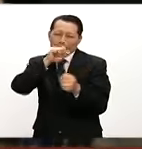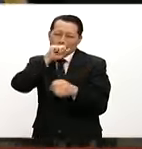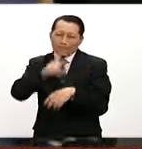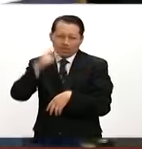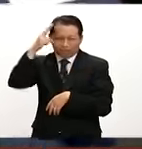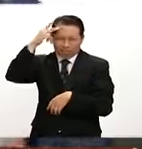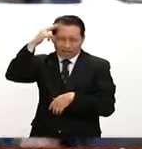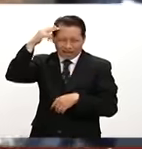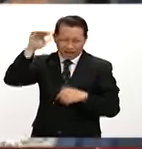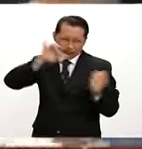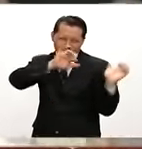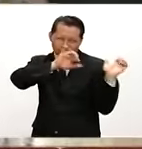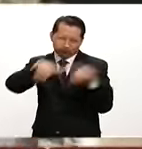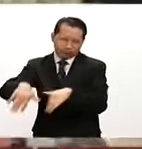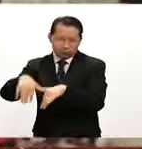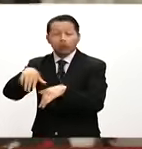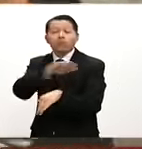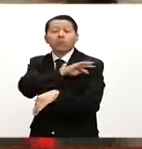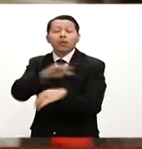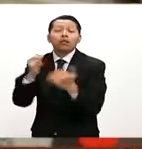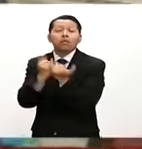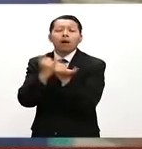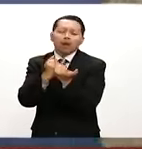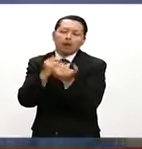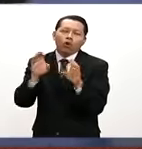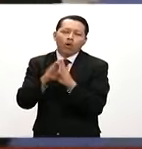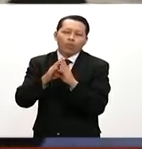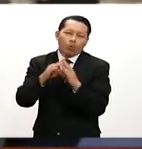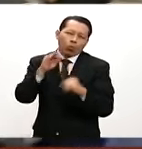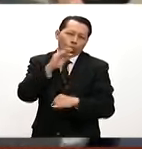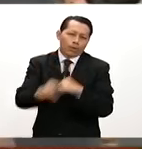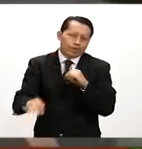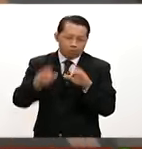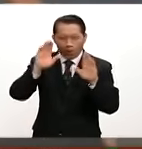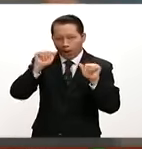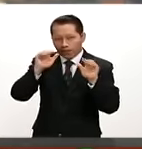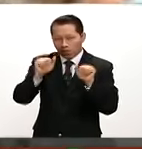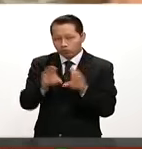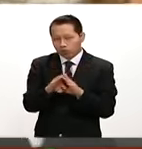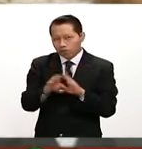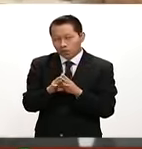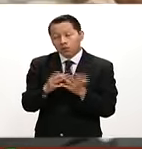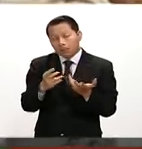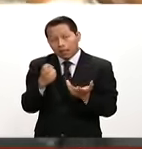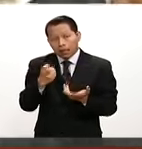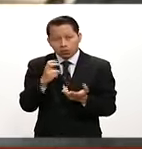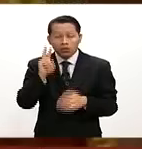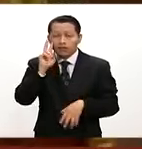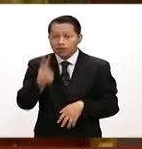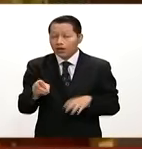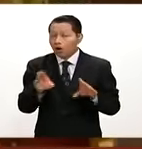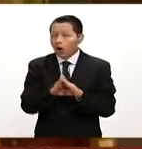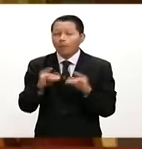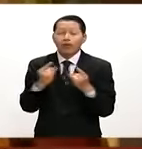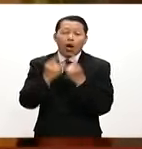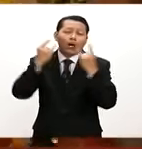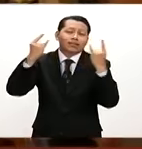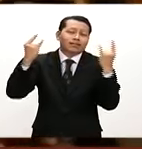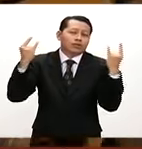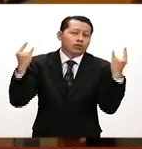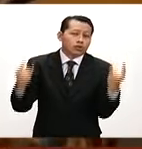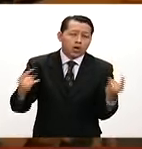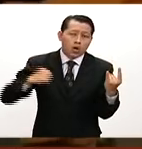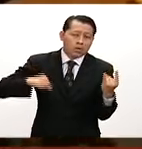darle el último adiós. Omar, algo, pues habrá que verlo, pero algo que sin duda será histórico. No se tenía